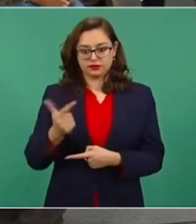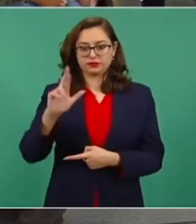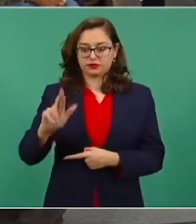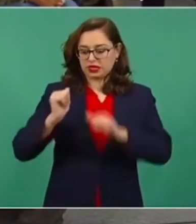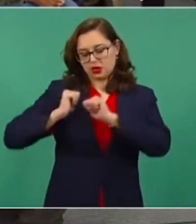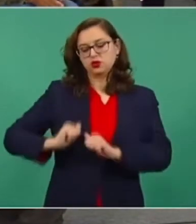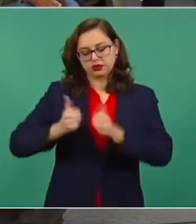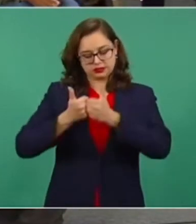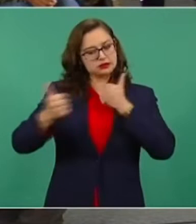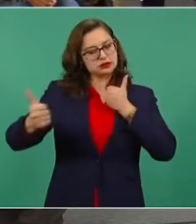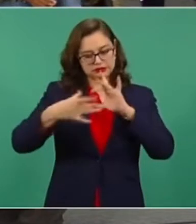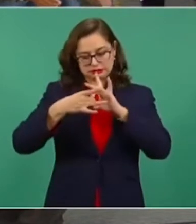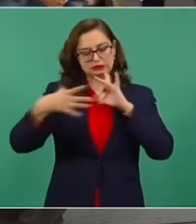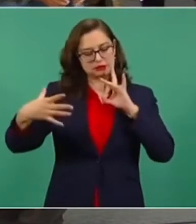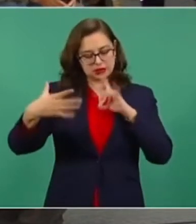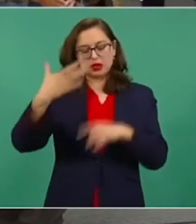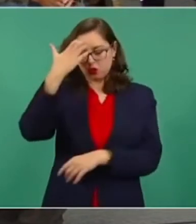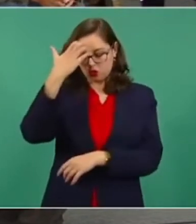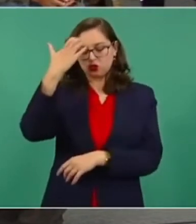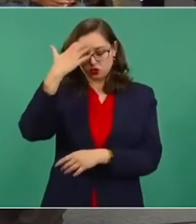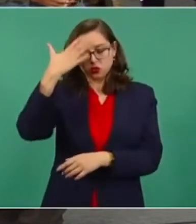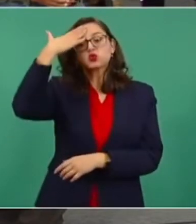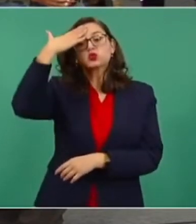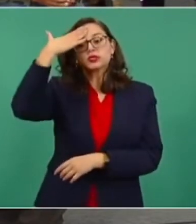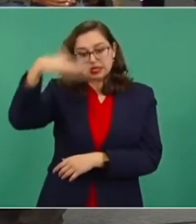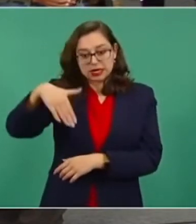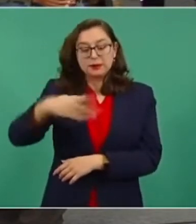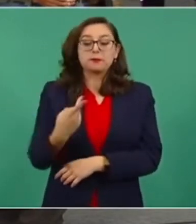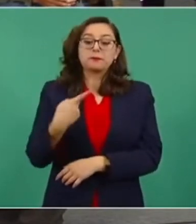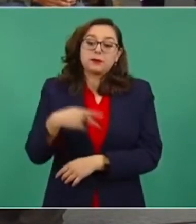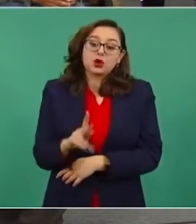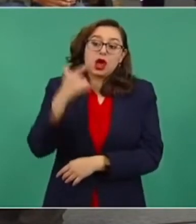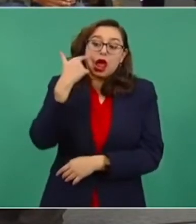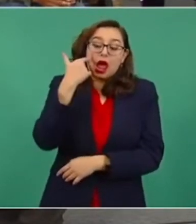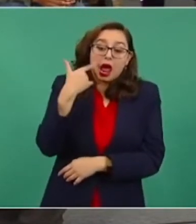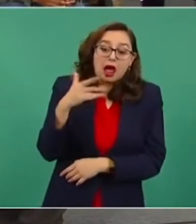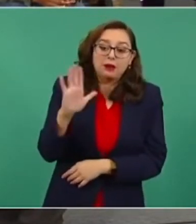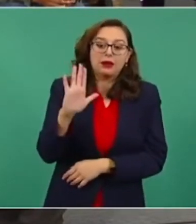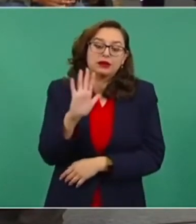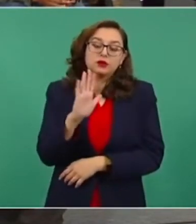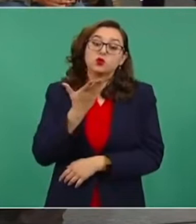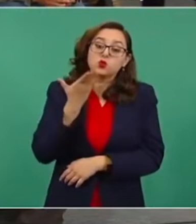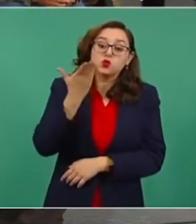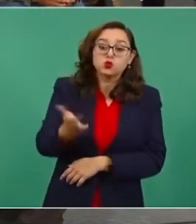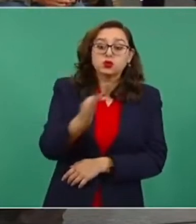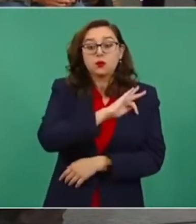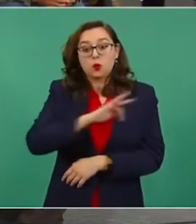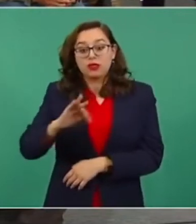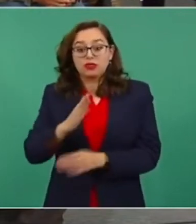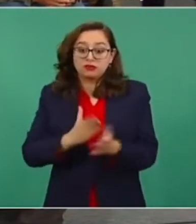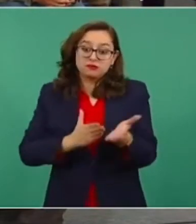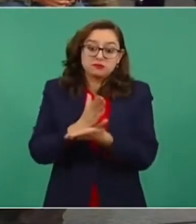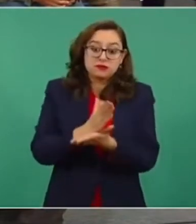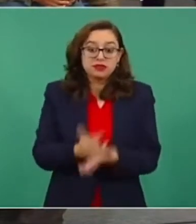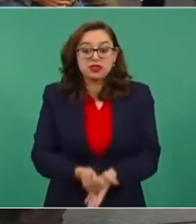Fiscalía General. Sin embargo, ojalá usted pueda ayudarnos. Ahorita hablaba de que usted habla con el